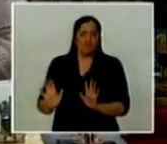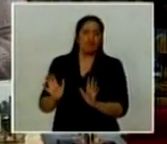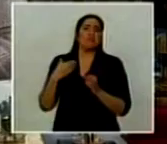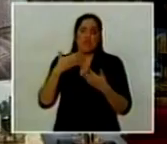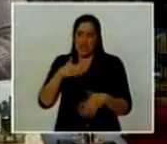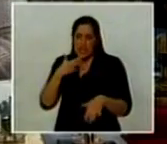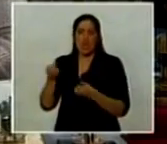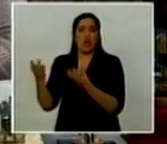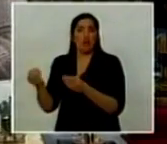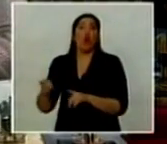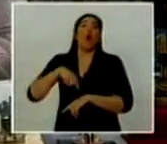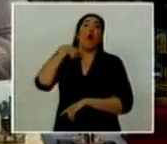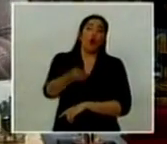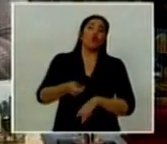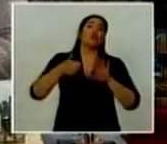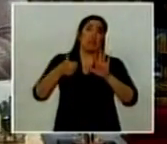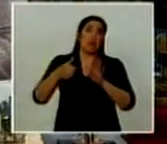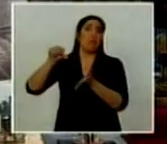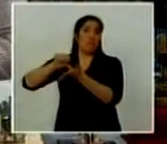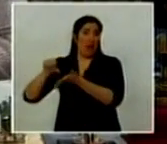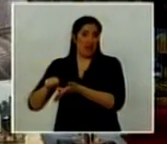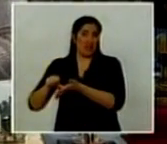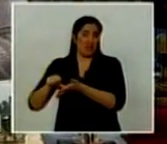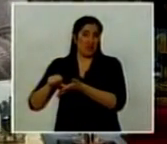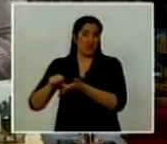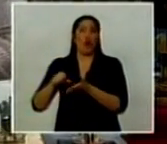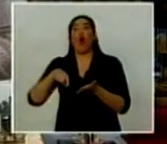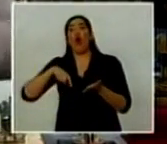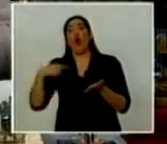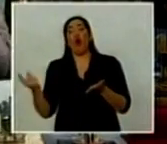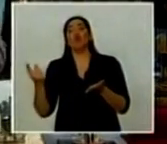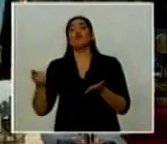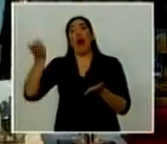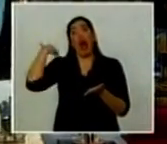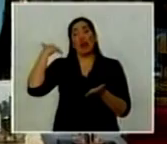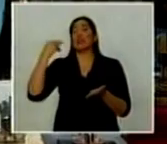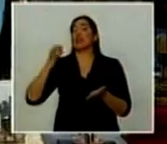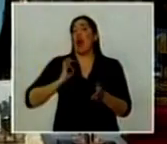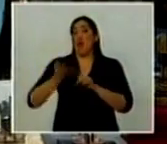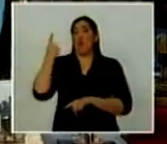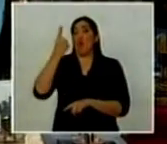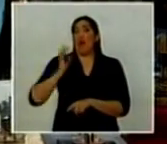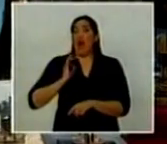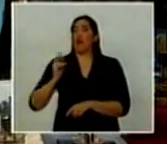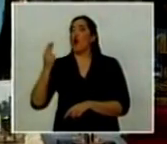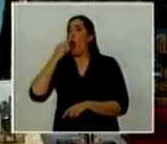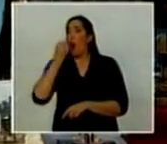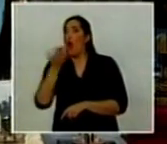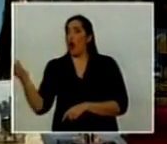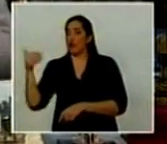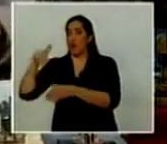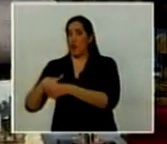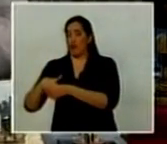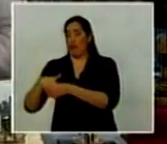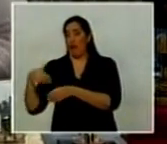los seis países que son menos que los 11 que hace un año votaron en contra porque se disparara y se iniciara